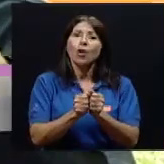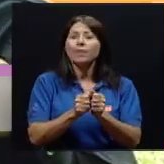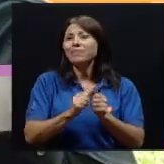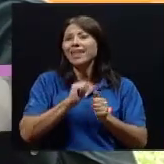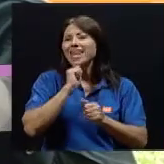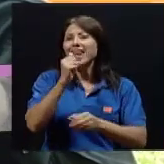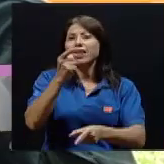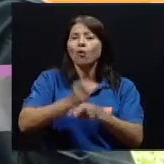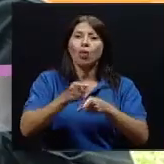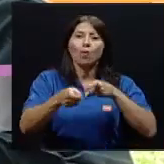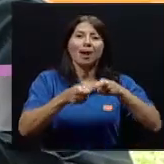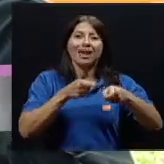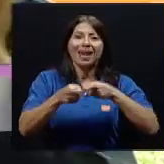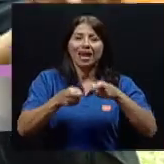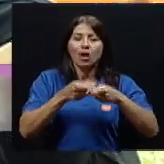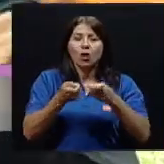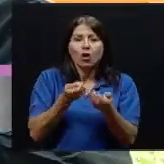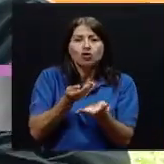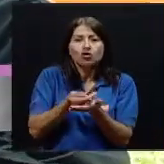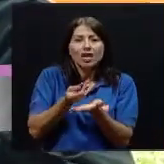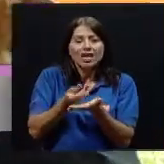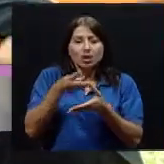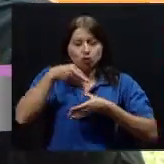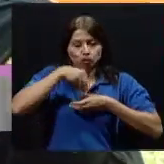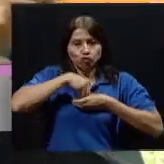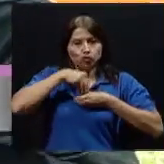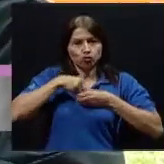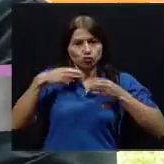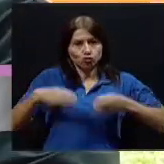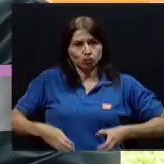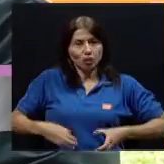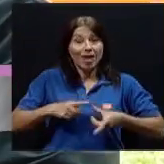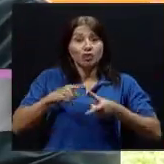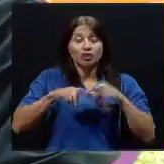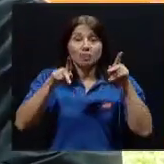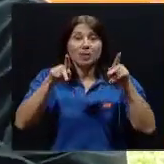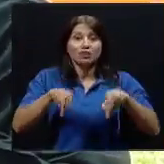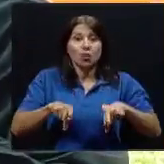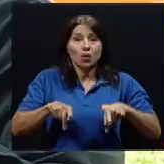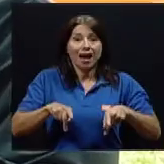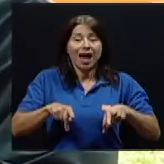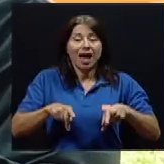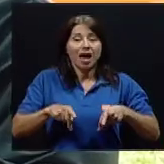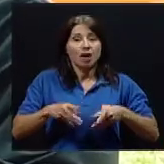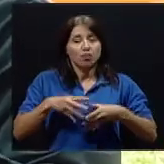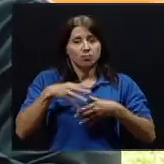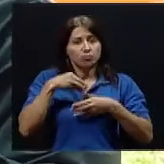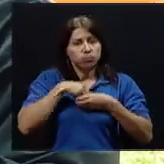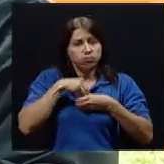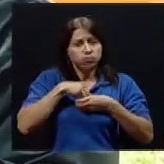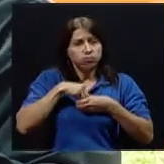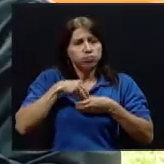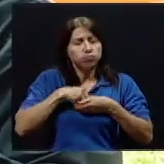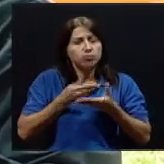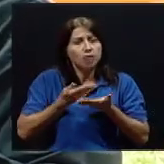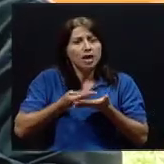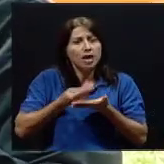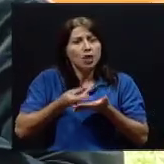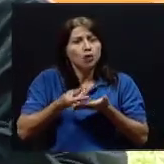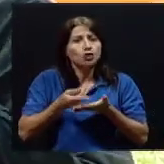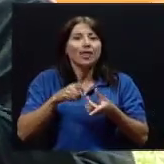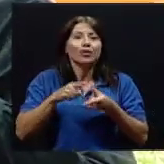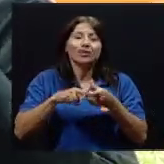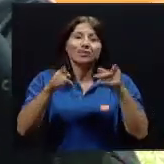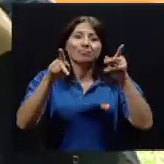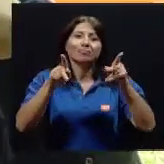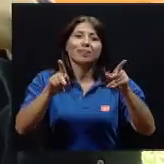paciente empieza a retenerlos. Y entonces, de este lado aparece uno de los primeros síntomas, que sería entonces, por ejemplo, la falta de aire, que